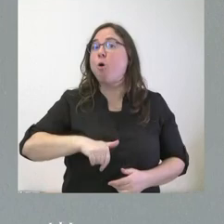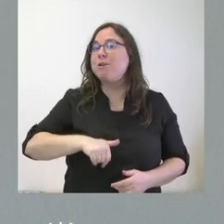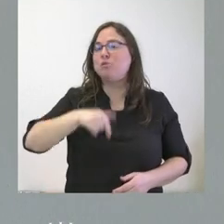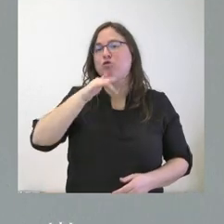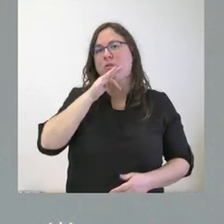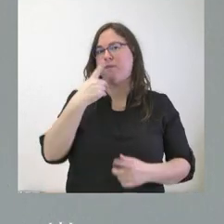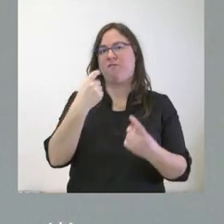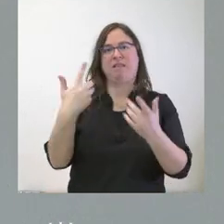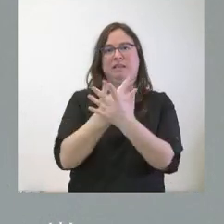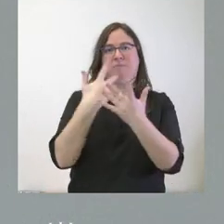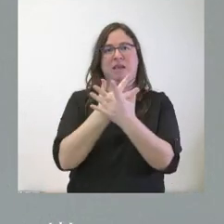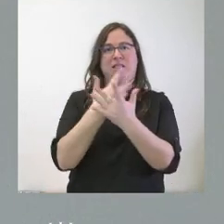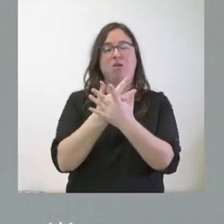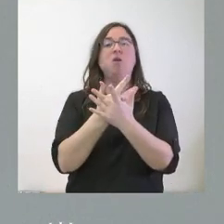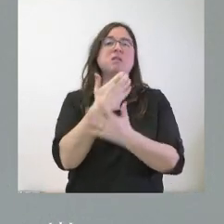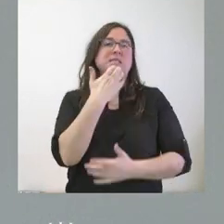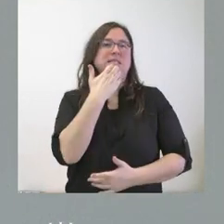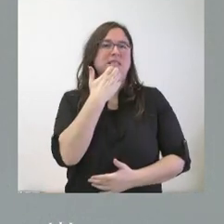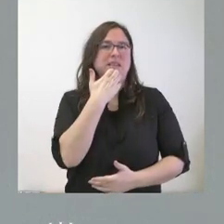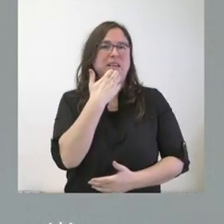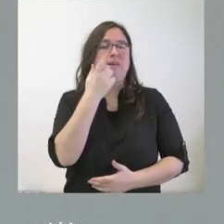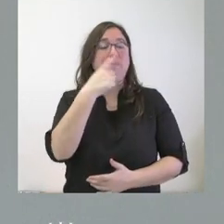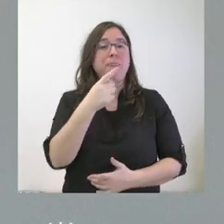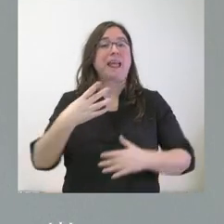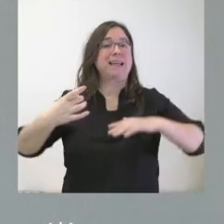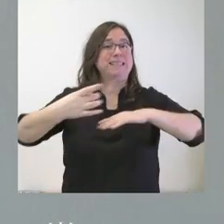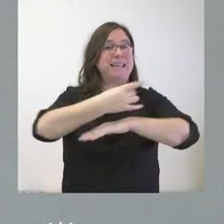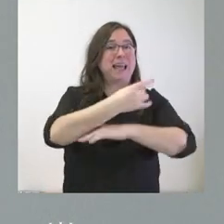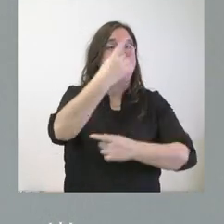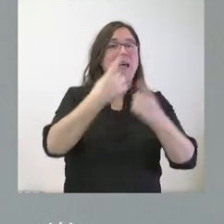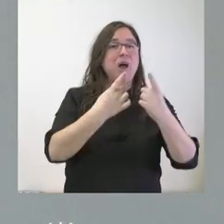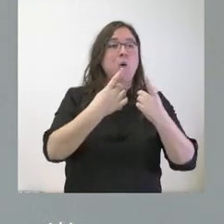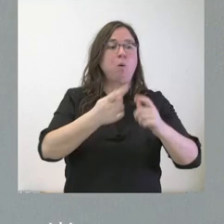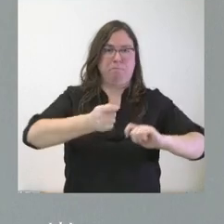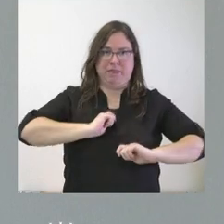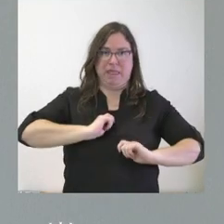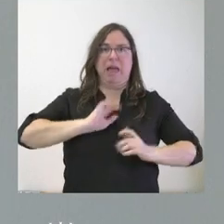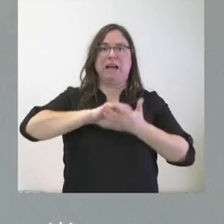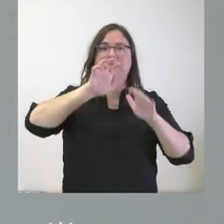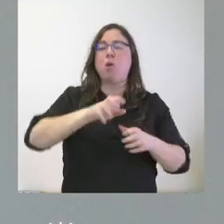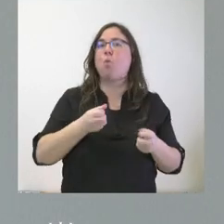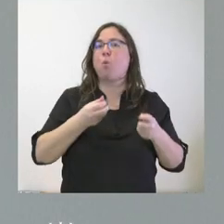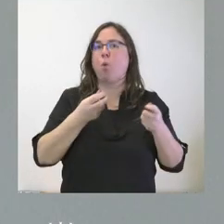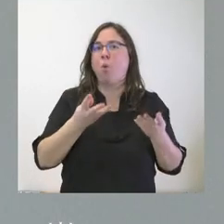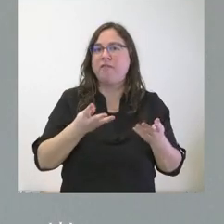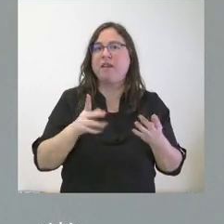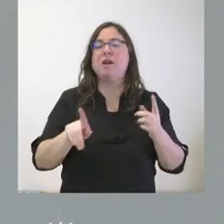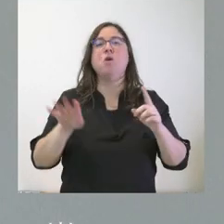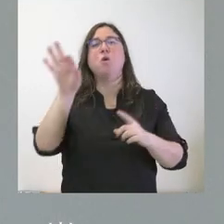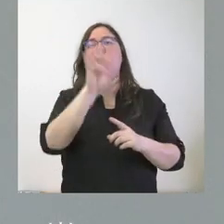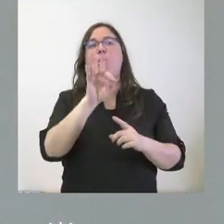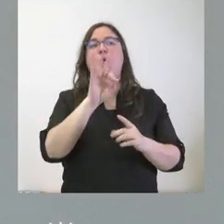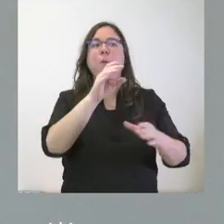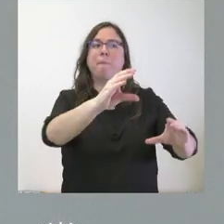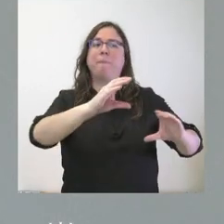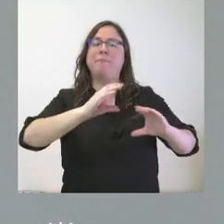explicación ni de si parte de estas unidades iban a ir a Castilla y León, cuáles eran las unidades que iban a venir